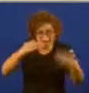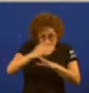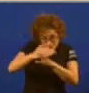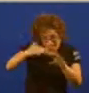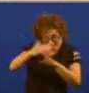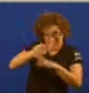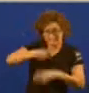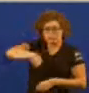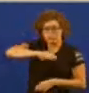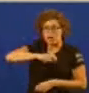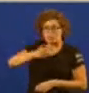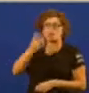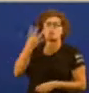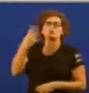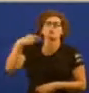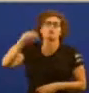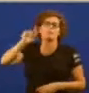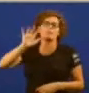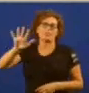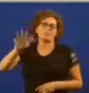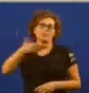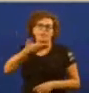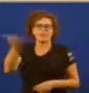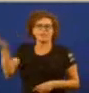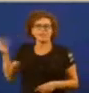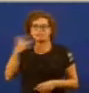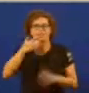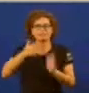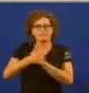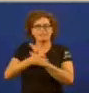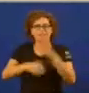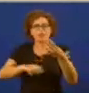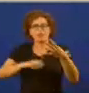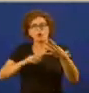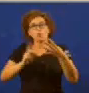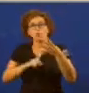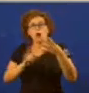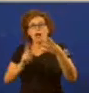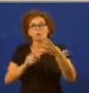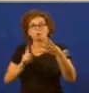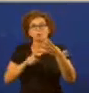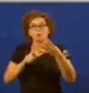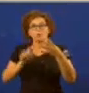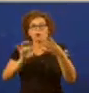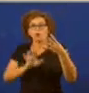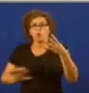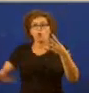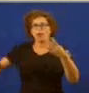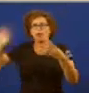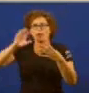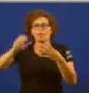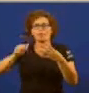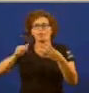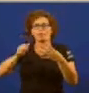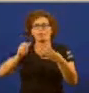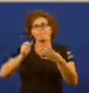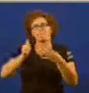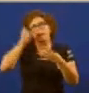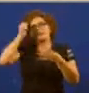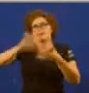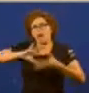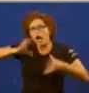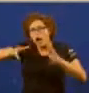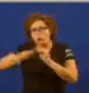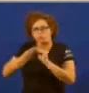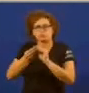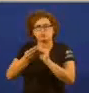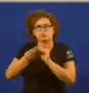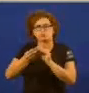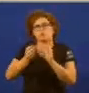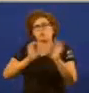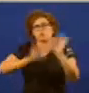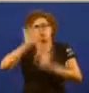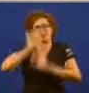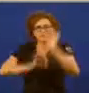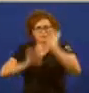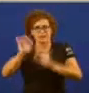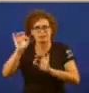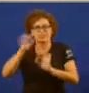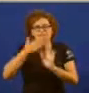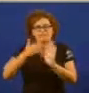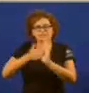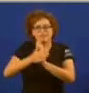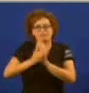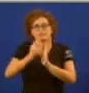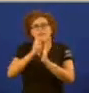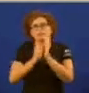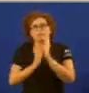a Cataluña este é un momento señor Feito para ter altura de miras e practicar a política con maio os cuis